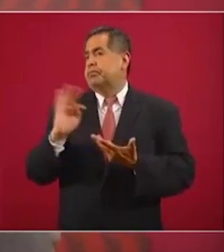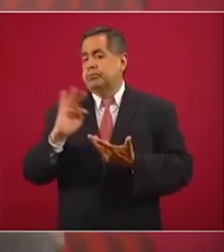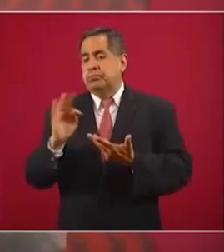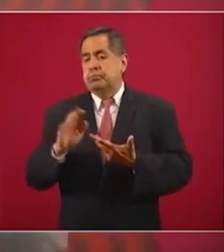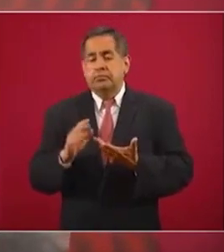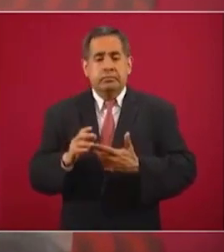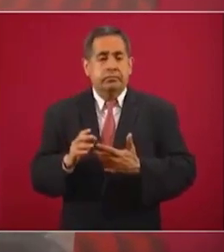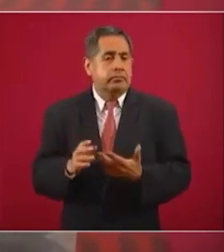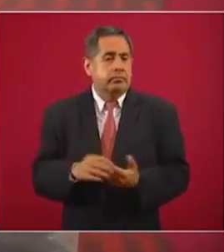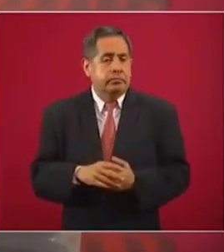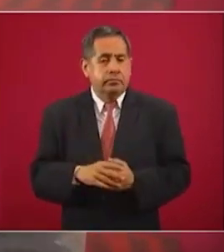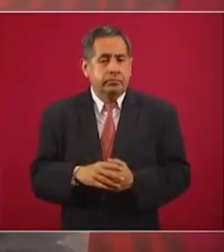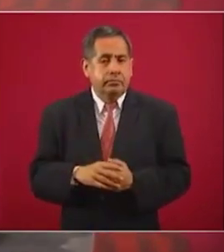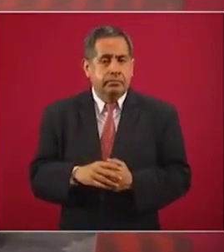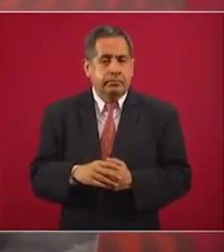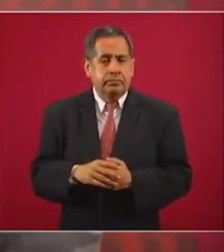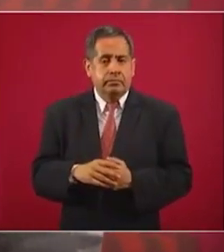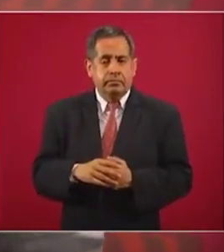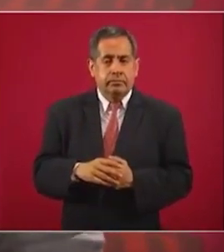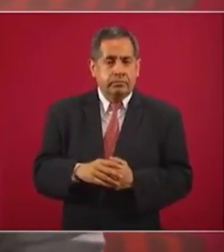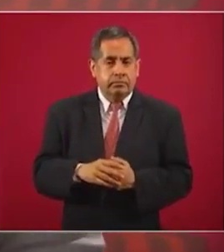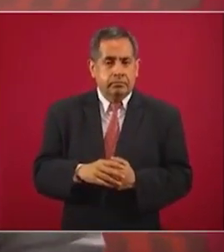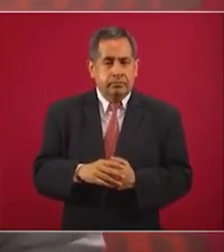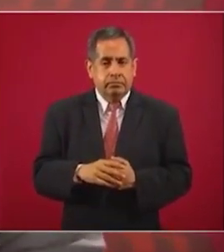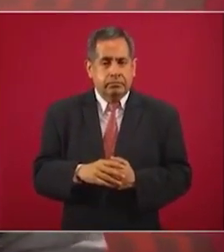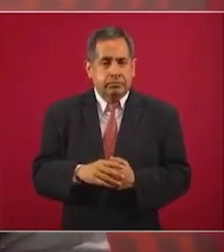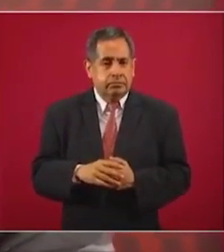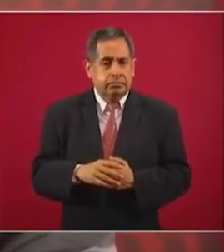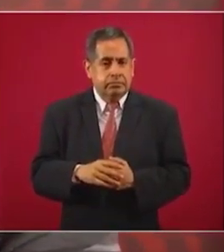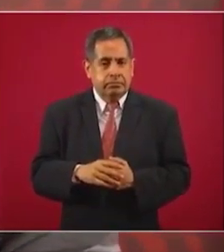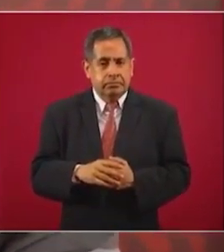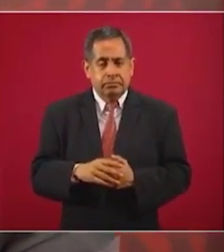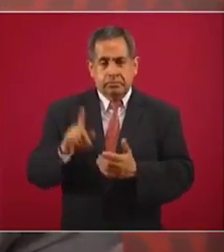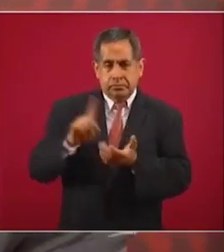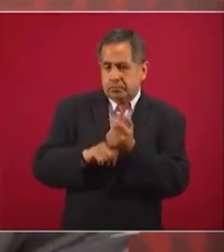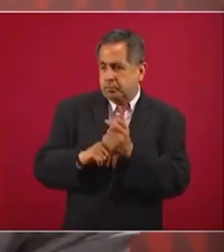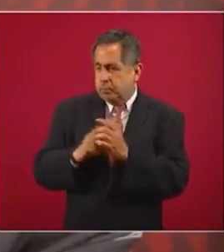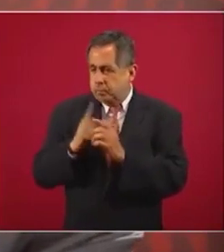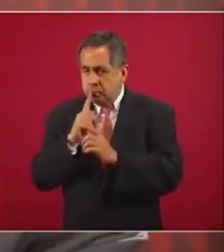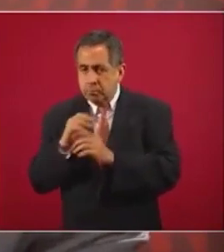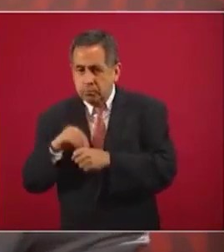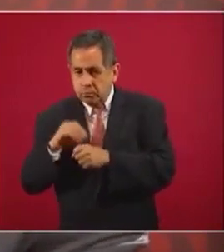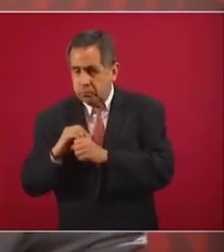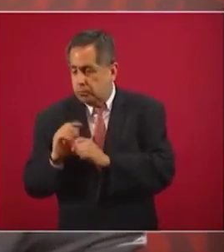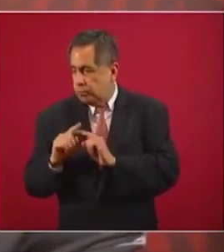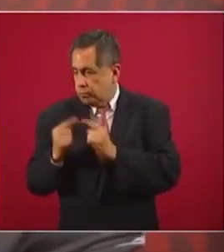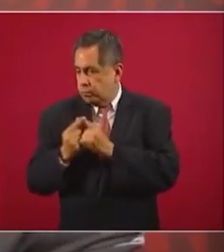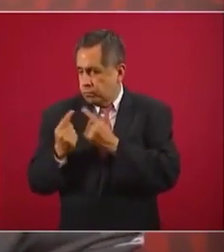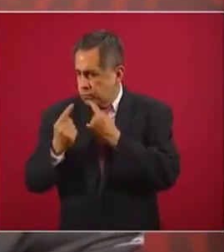entre a negociaciones de ese tipo.